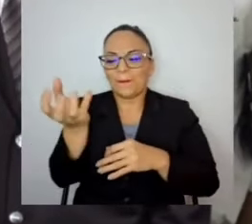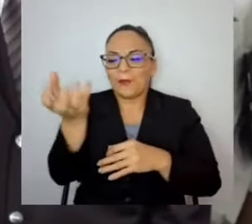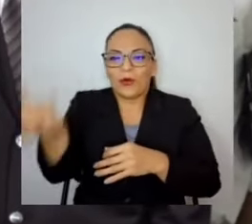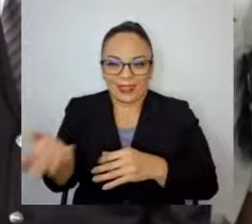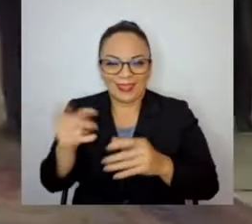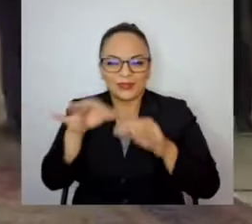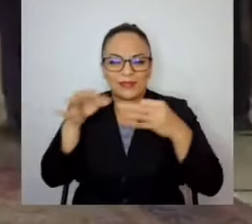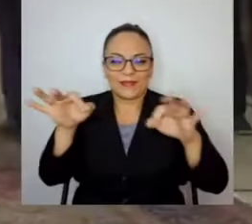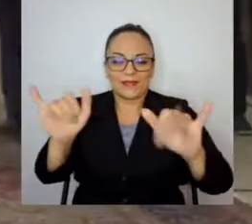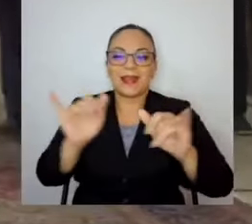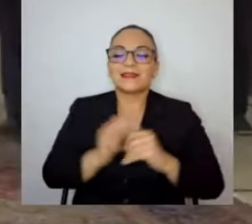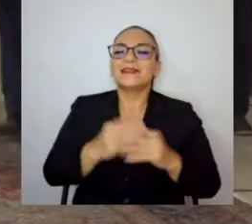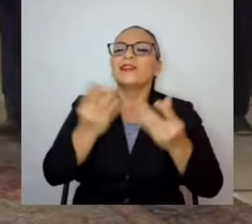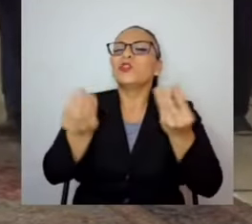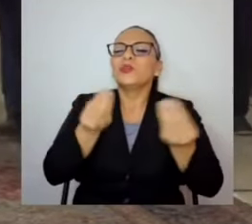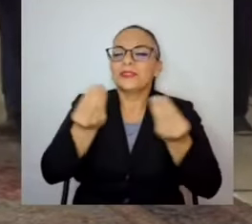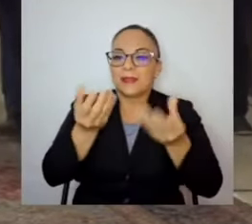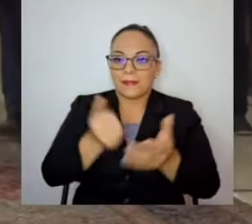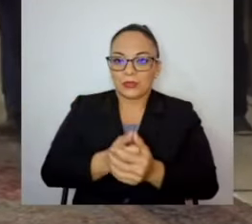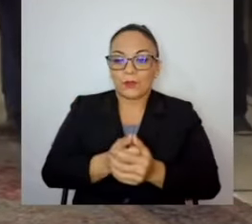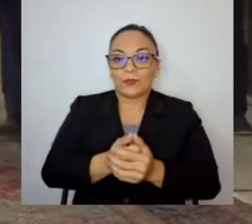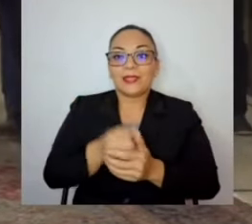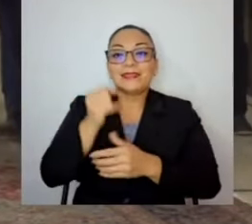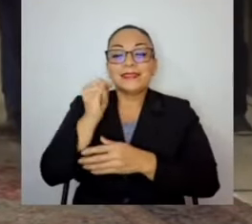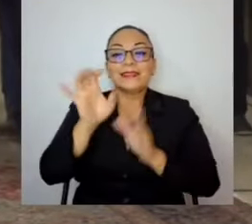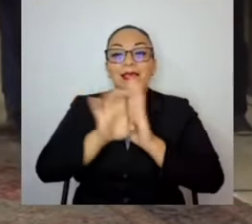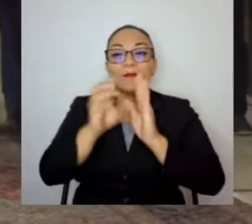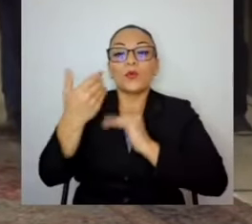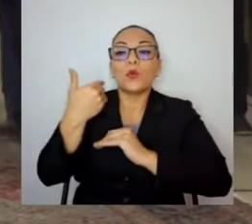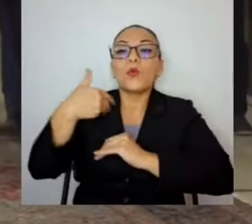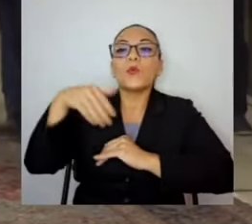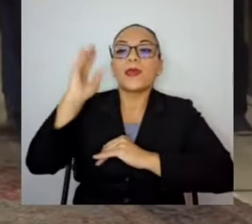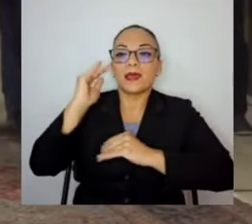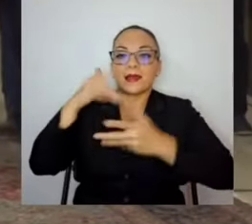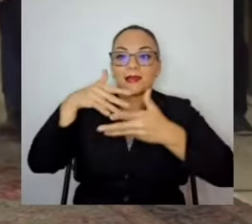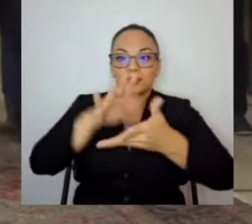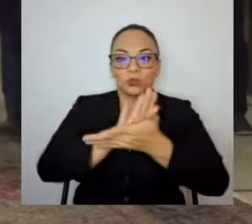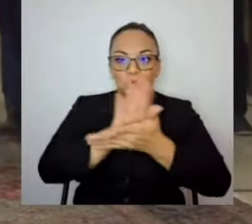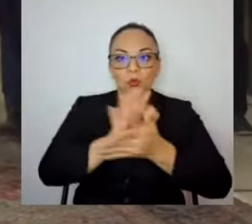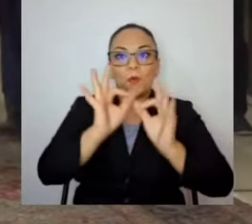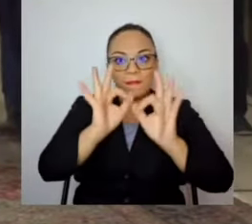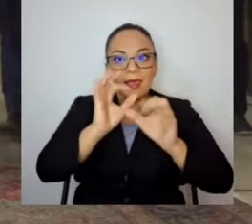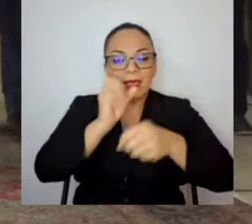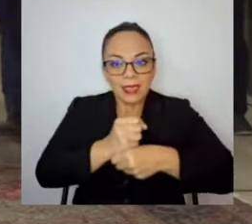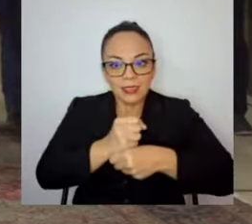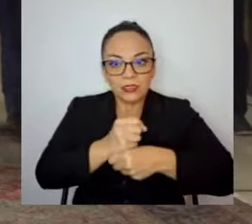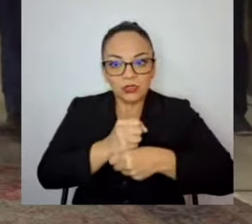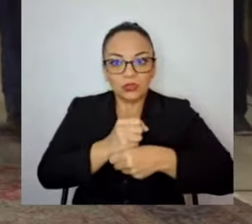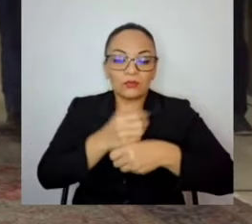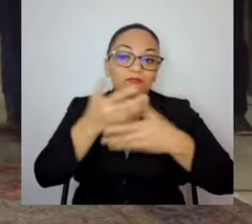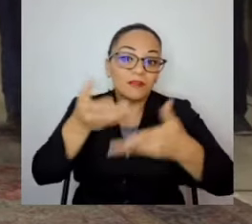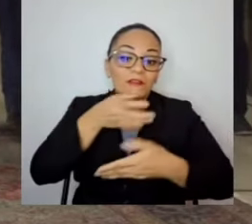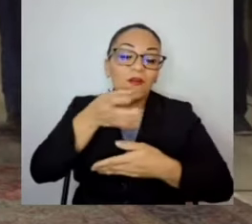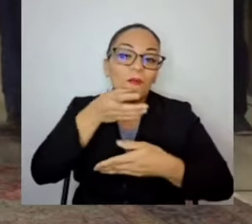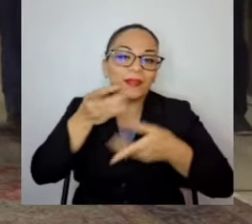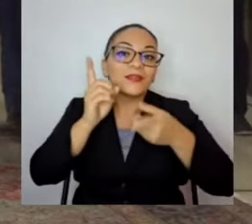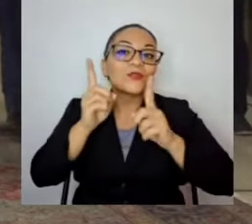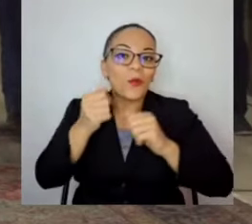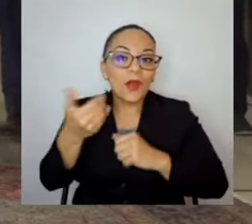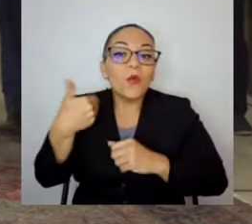hubieran hecho el estudio, como debía haber sido, la recomendación hubiera sido